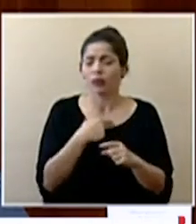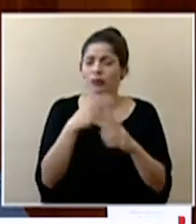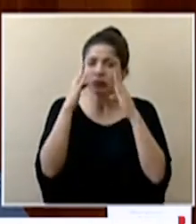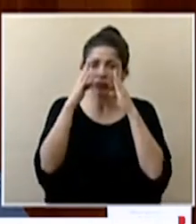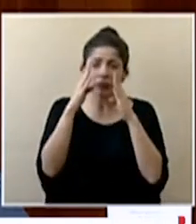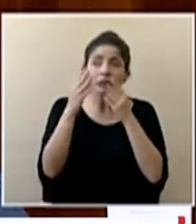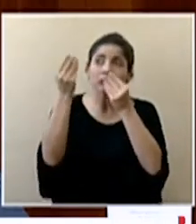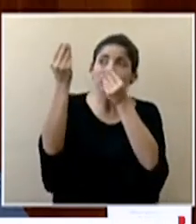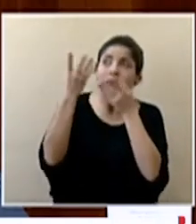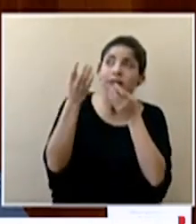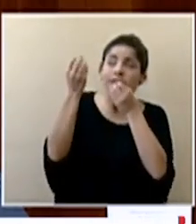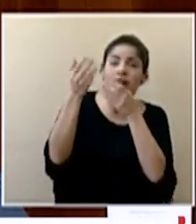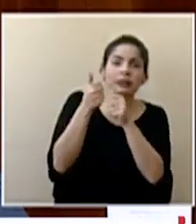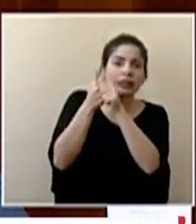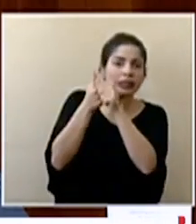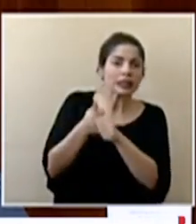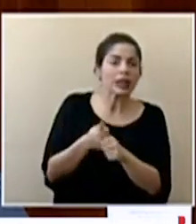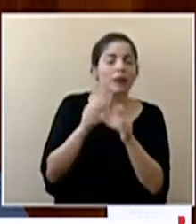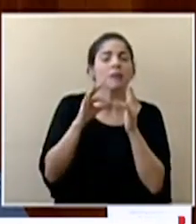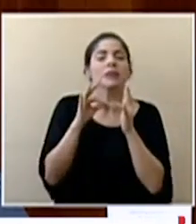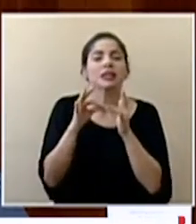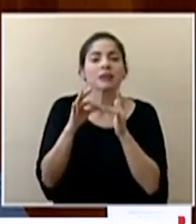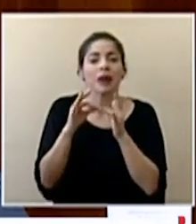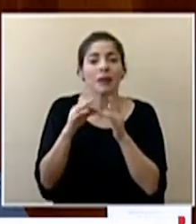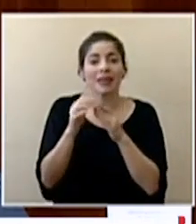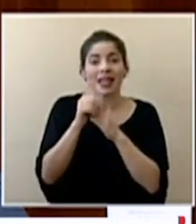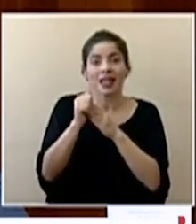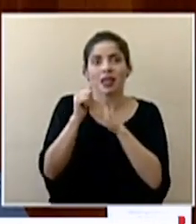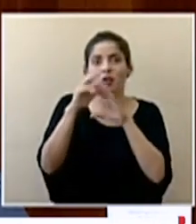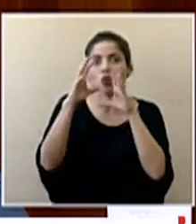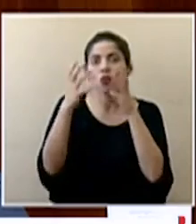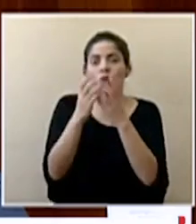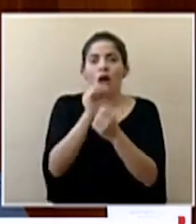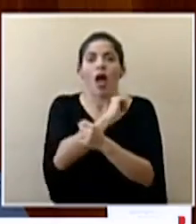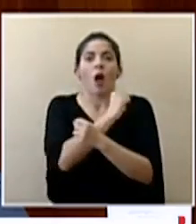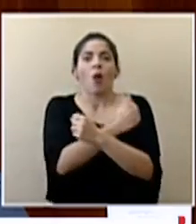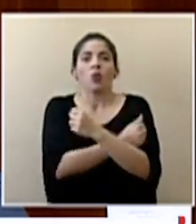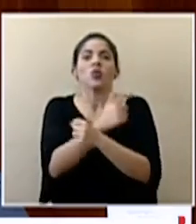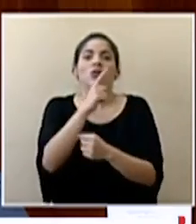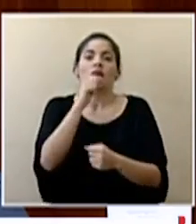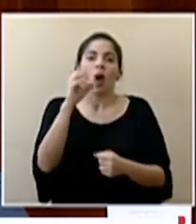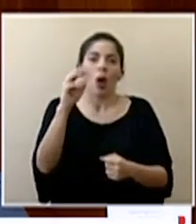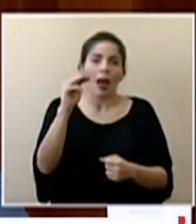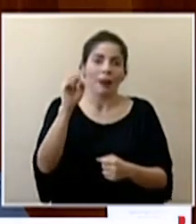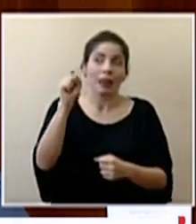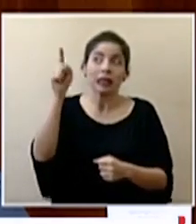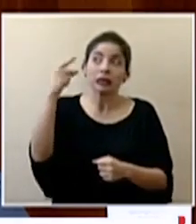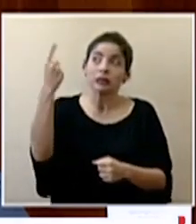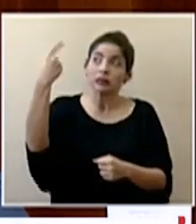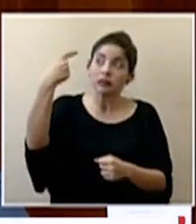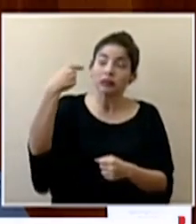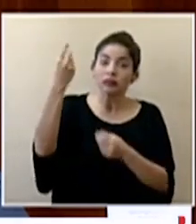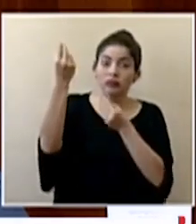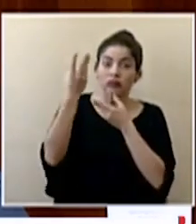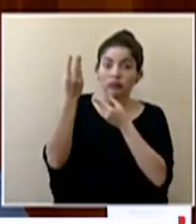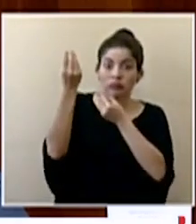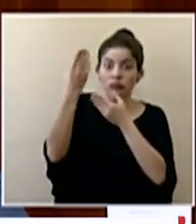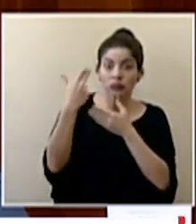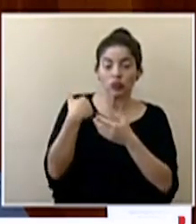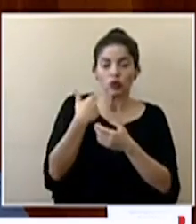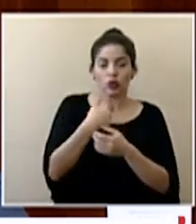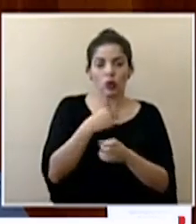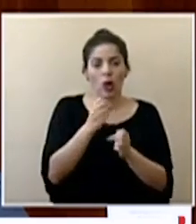actualizaciones de los lineamientos especialmente del líder mundial de la autoridad mundial que es la OMS que nos nutre a nosotros de todos esos